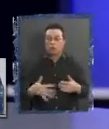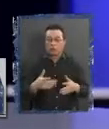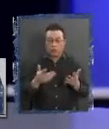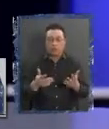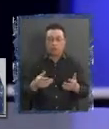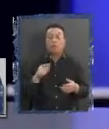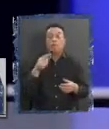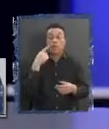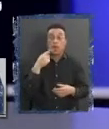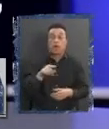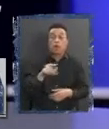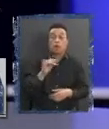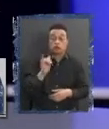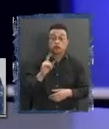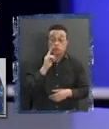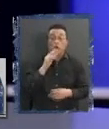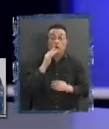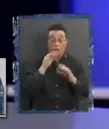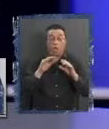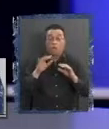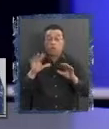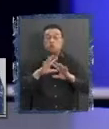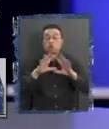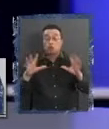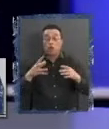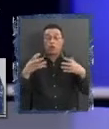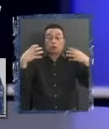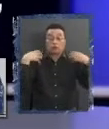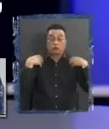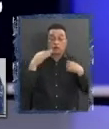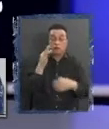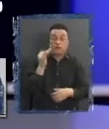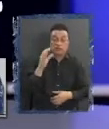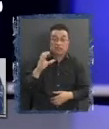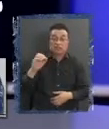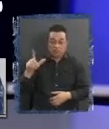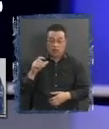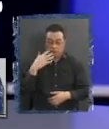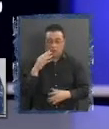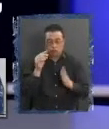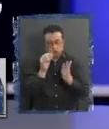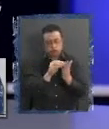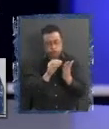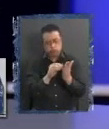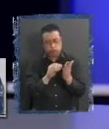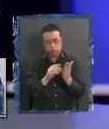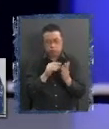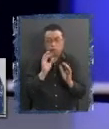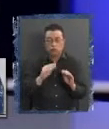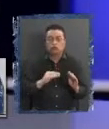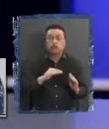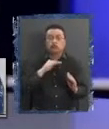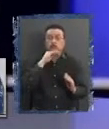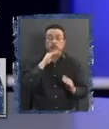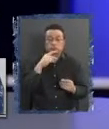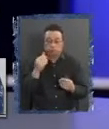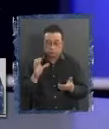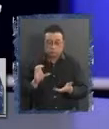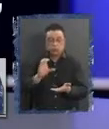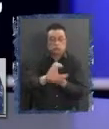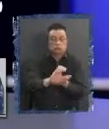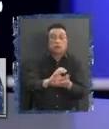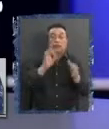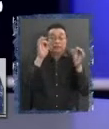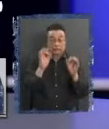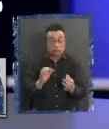Hay muy importante que se habla mucho de responsabilidad fiscal, pero en muchas partes del texto se habla de suficiencia presupuestaria. Entonces se asegura